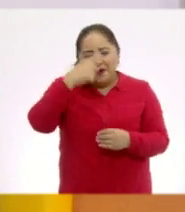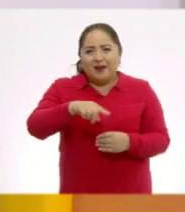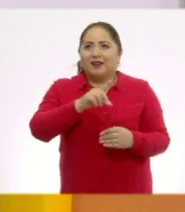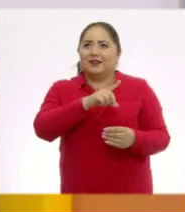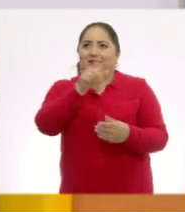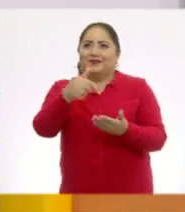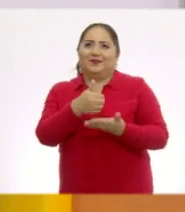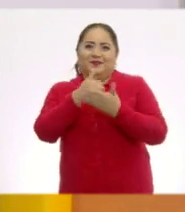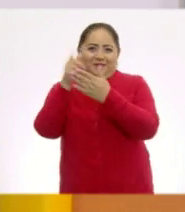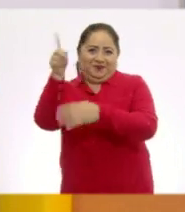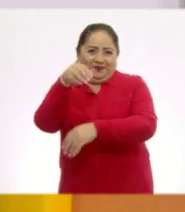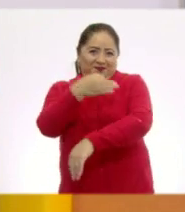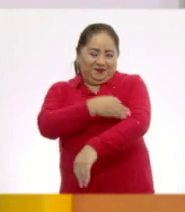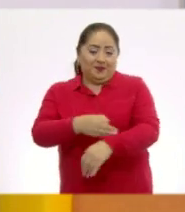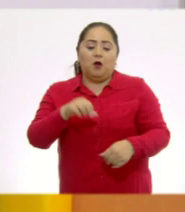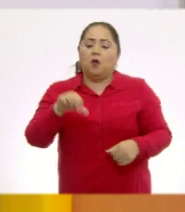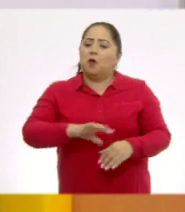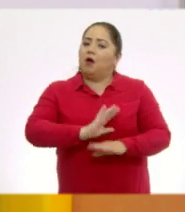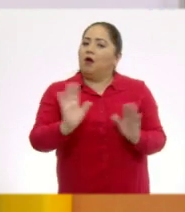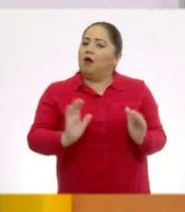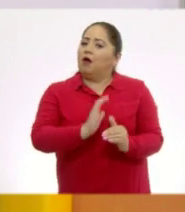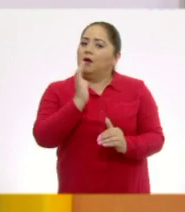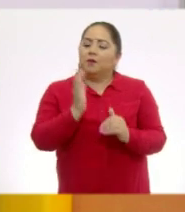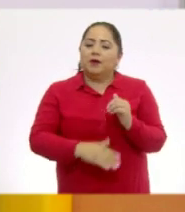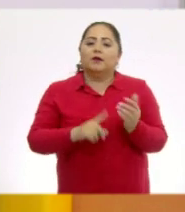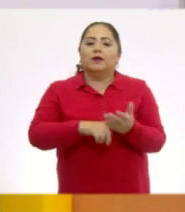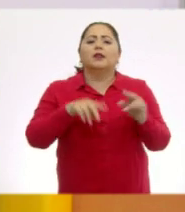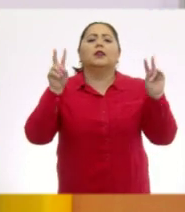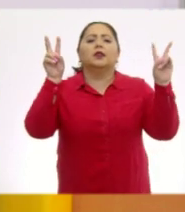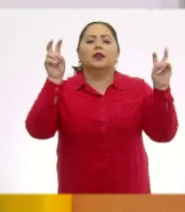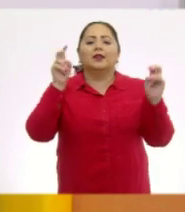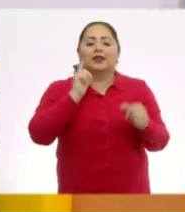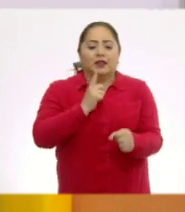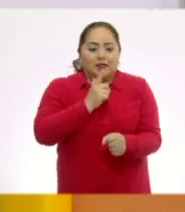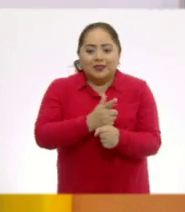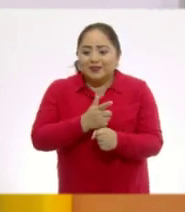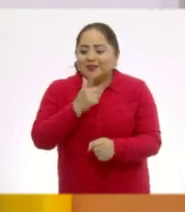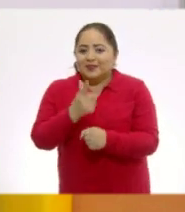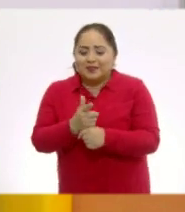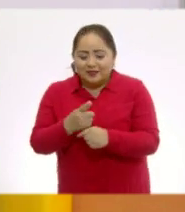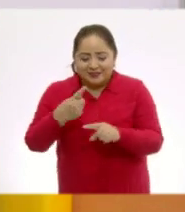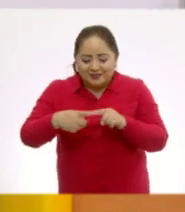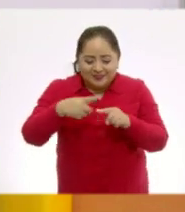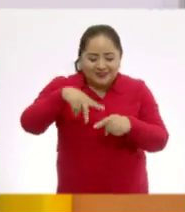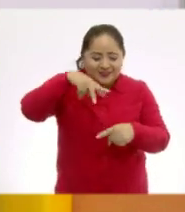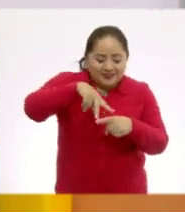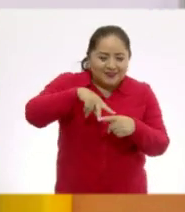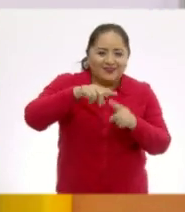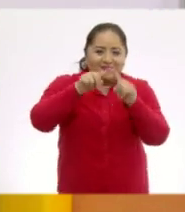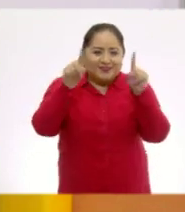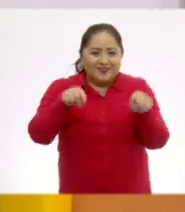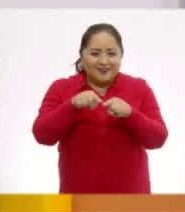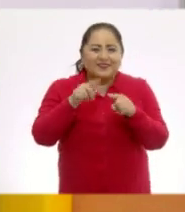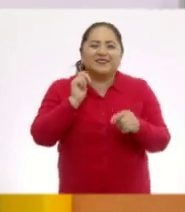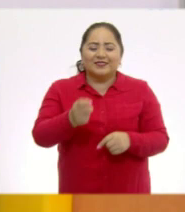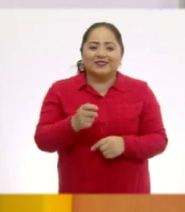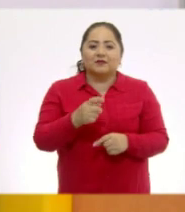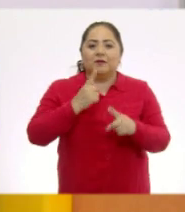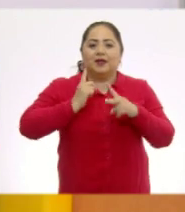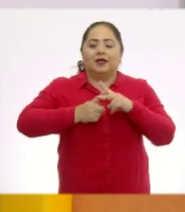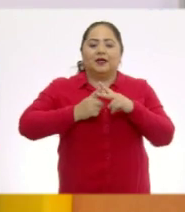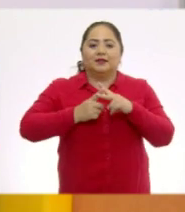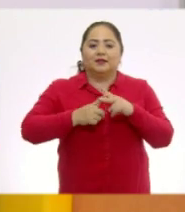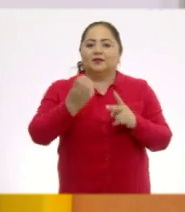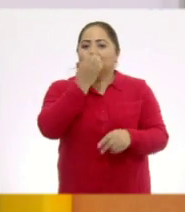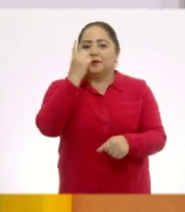practicarla. Por hoy, hemos terminado con el tema Descubriendo figuras geométricas. De la asignatura de